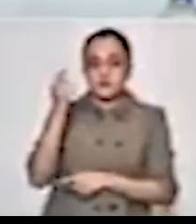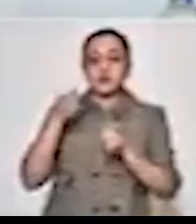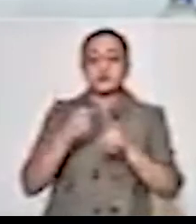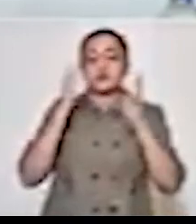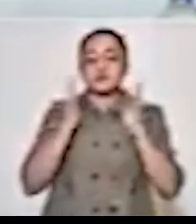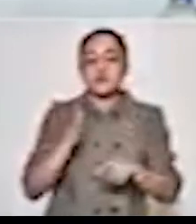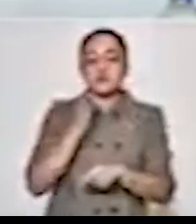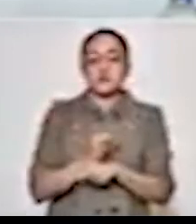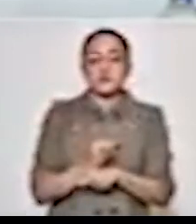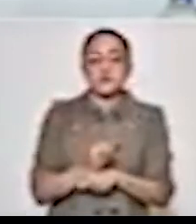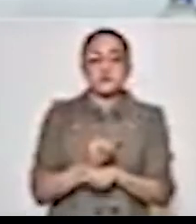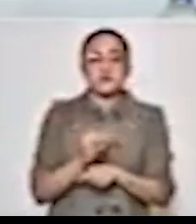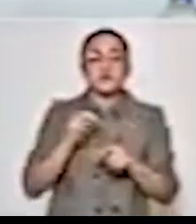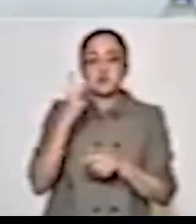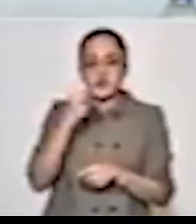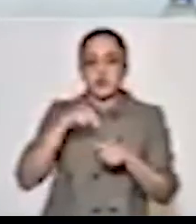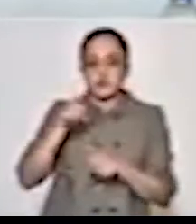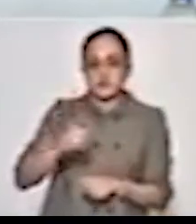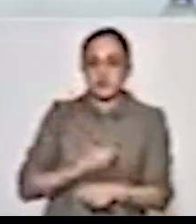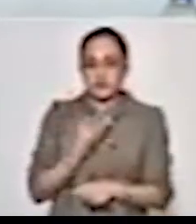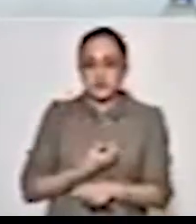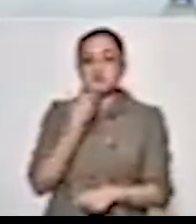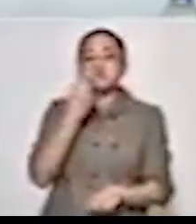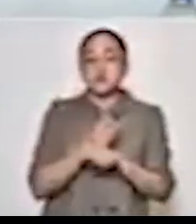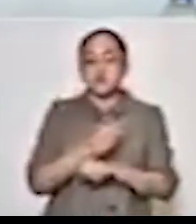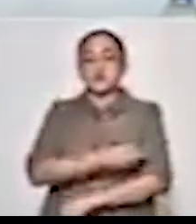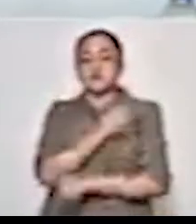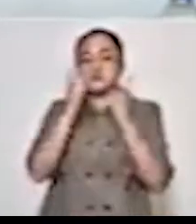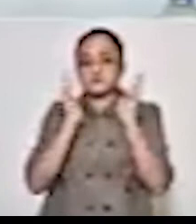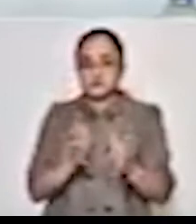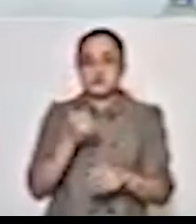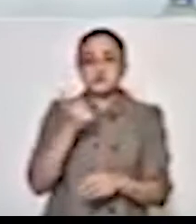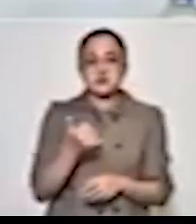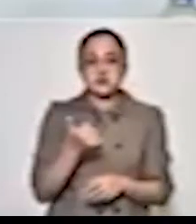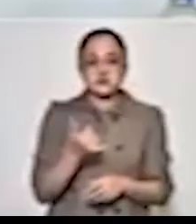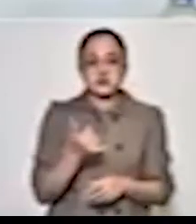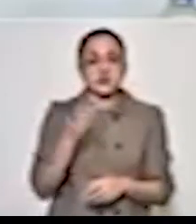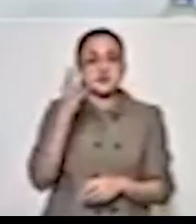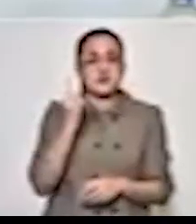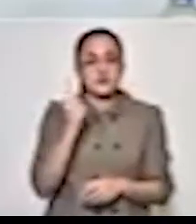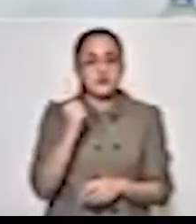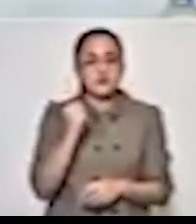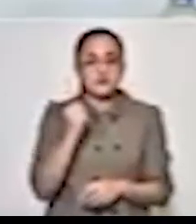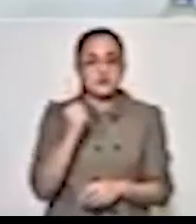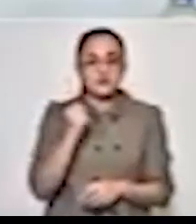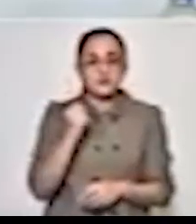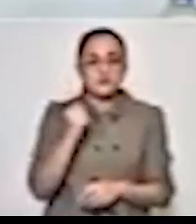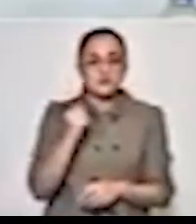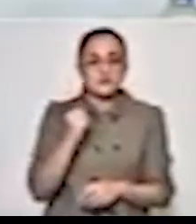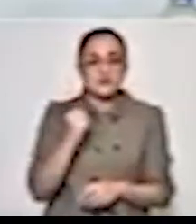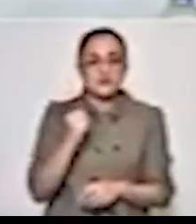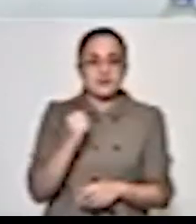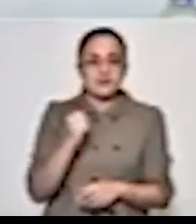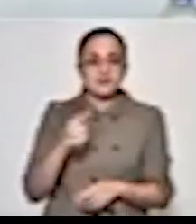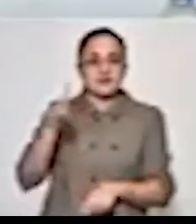dos en Tehuacán, que ya se les dio su segunda dosis, y nueve, nueve la